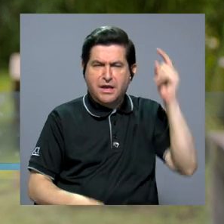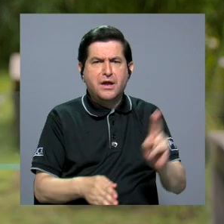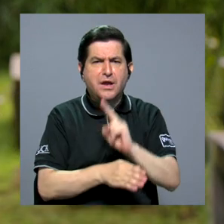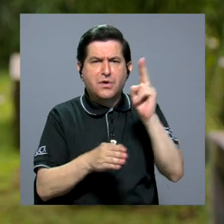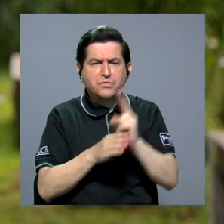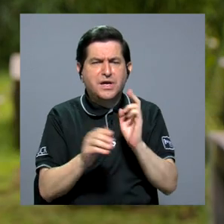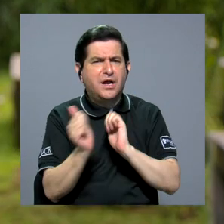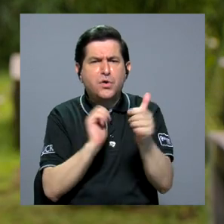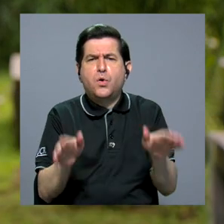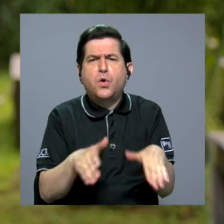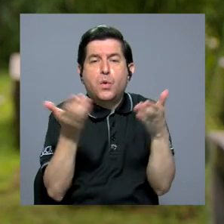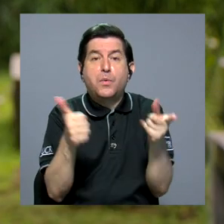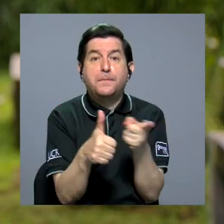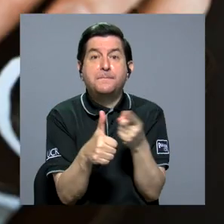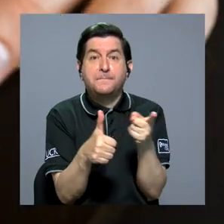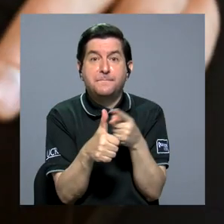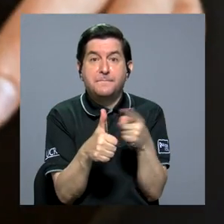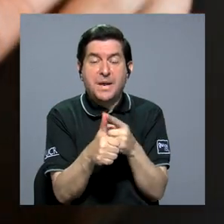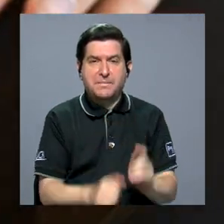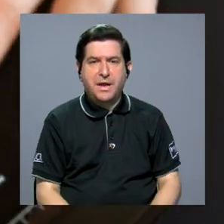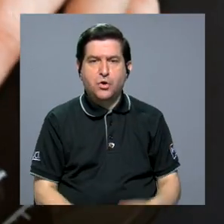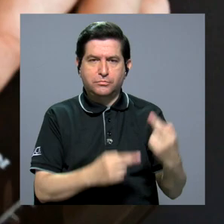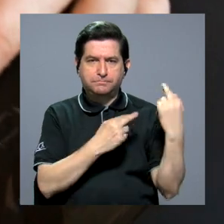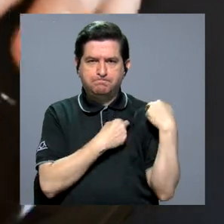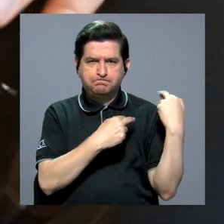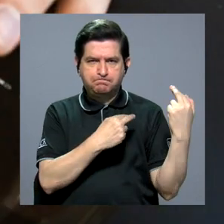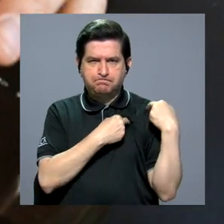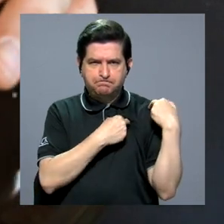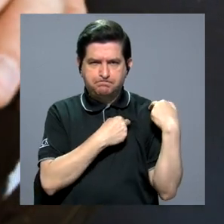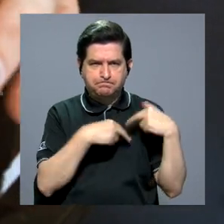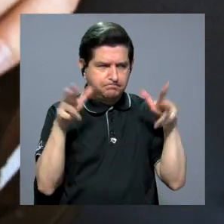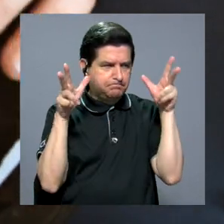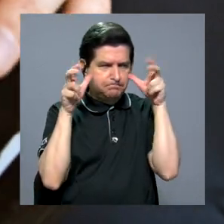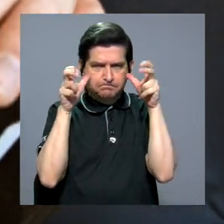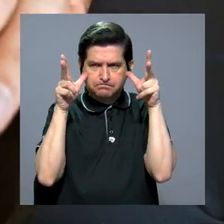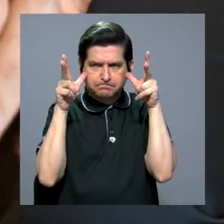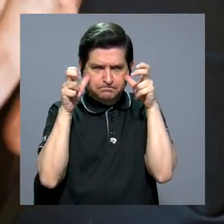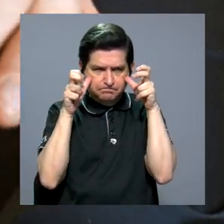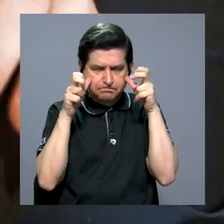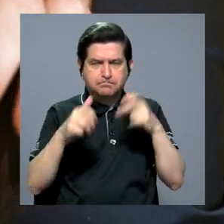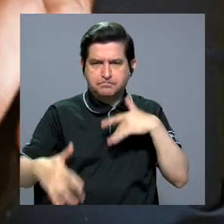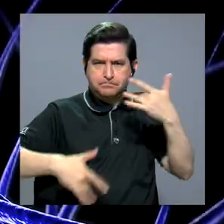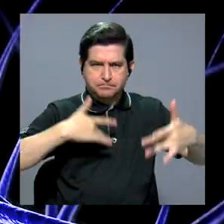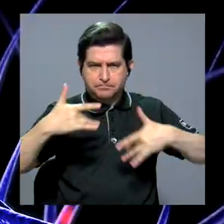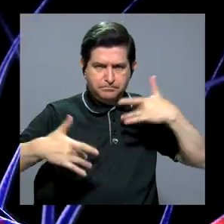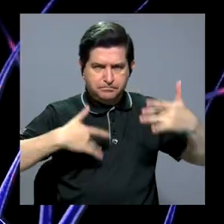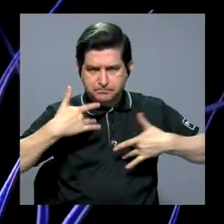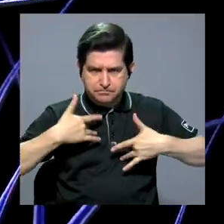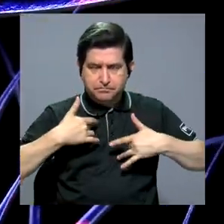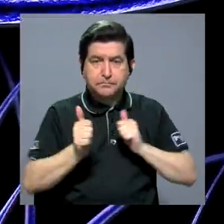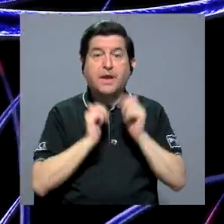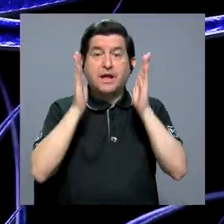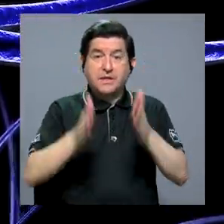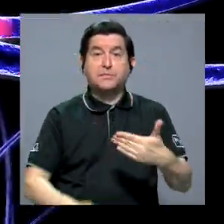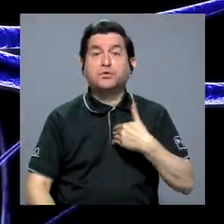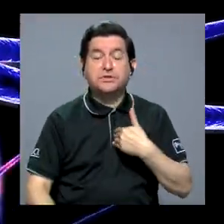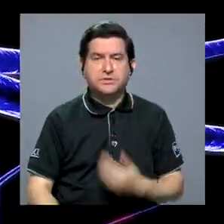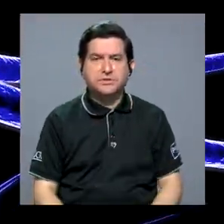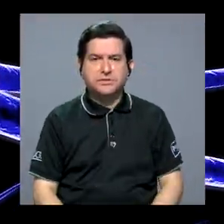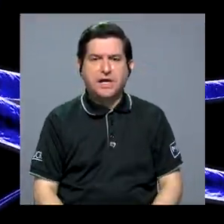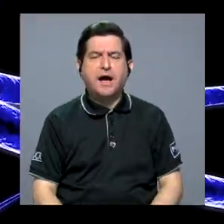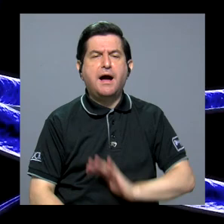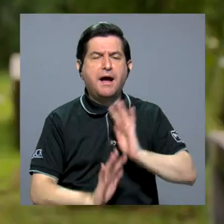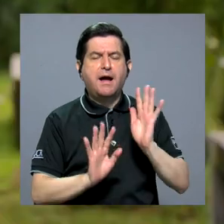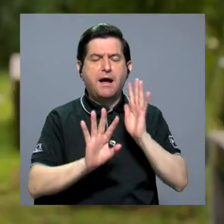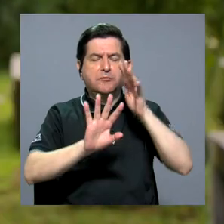el cerebro en el deporte? Bueno, primero va a ser el encargado de percibir las señales sensoriales que le están llegando al deportista. Tiene que